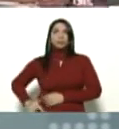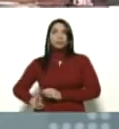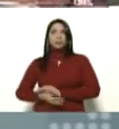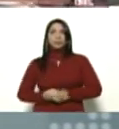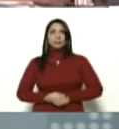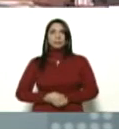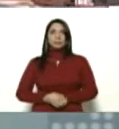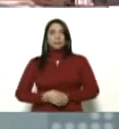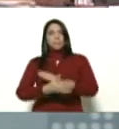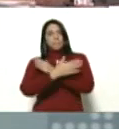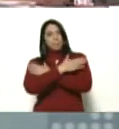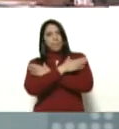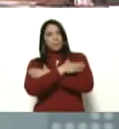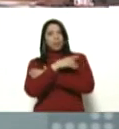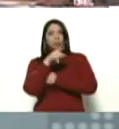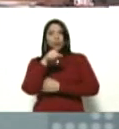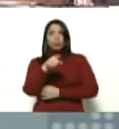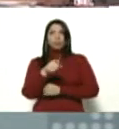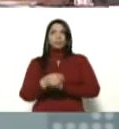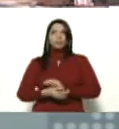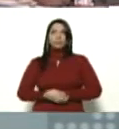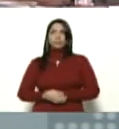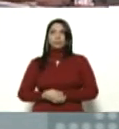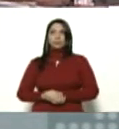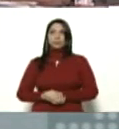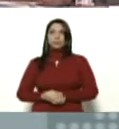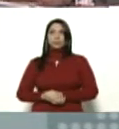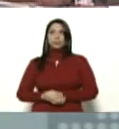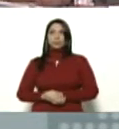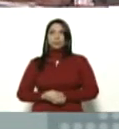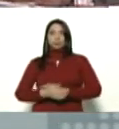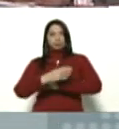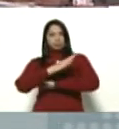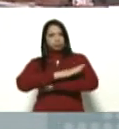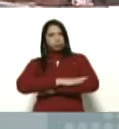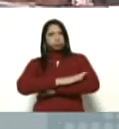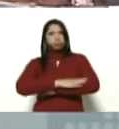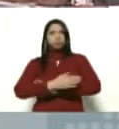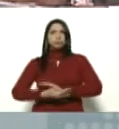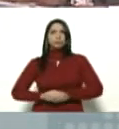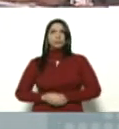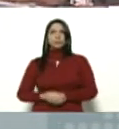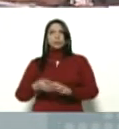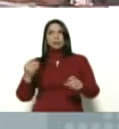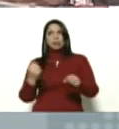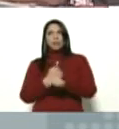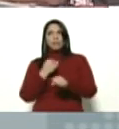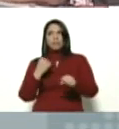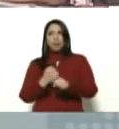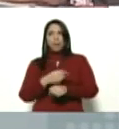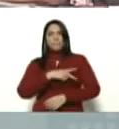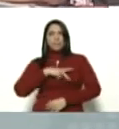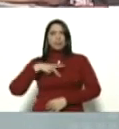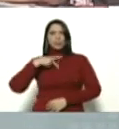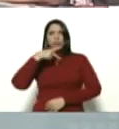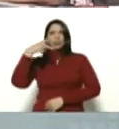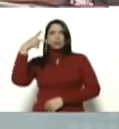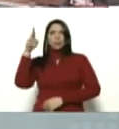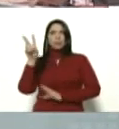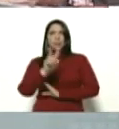la felicito a usted por su disciplina su trabajo su pasión por Venezuela